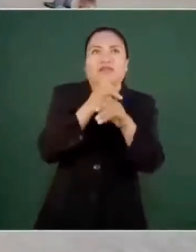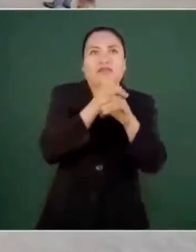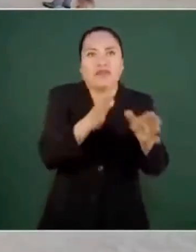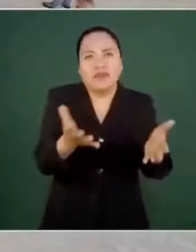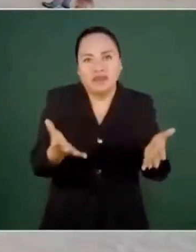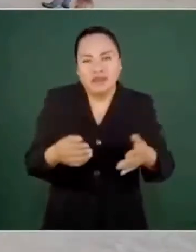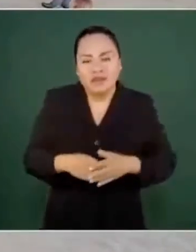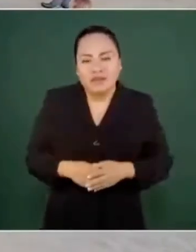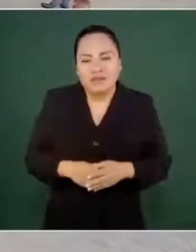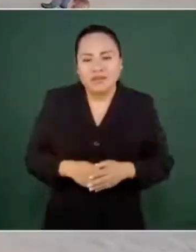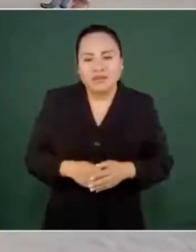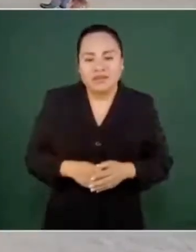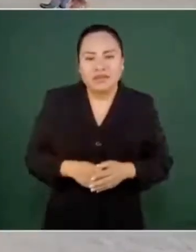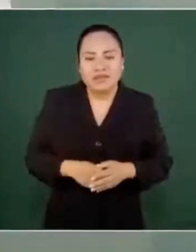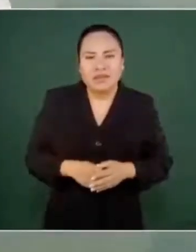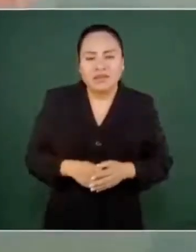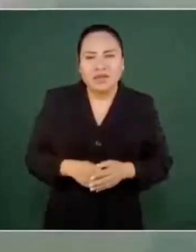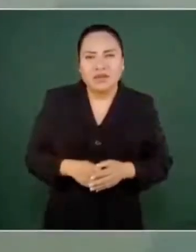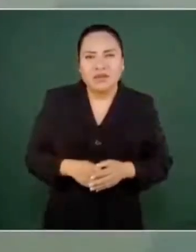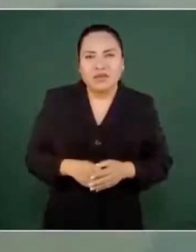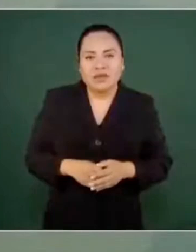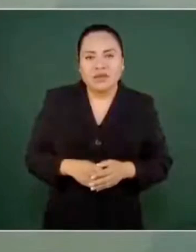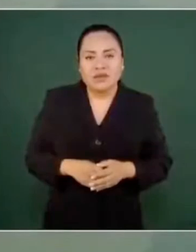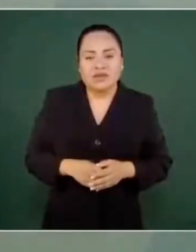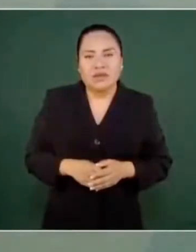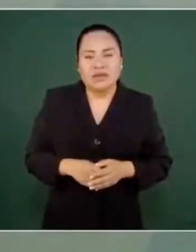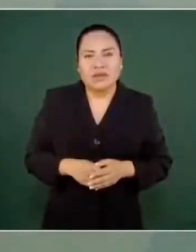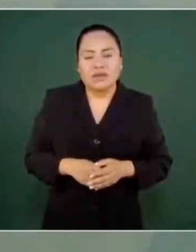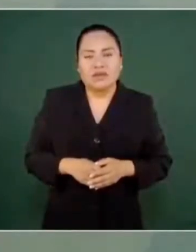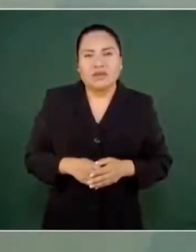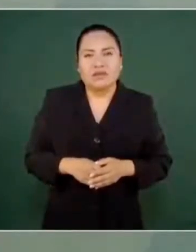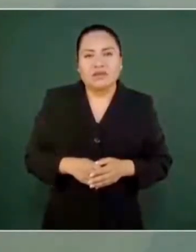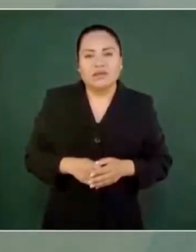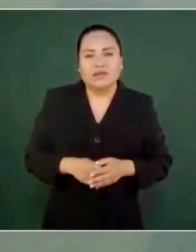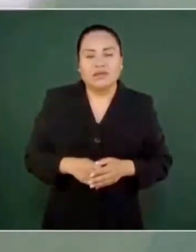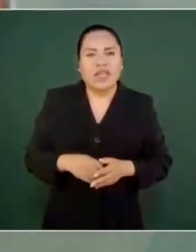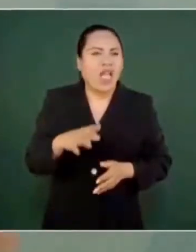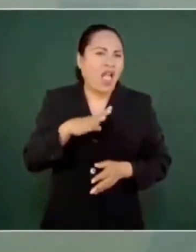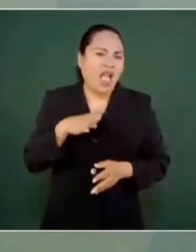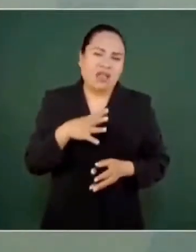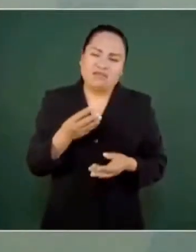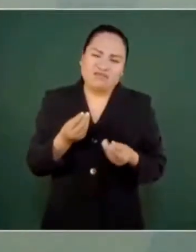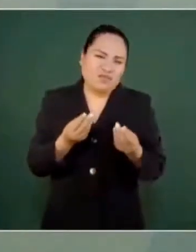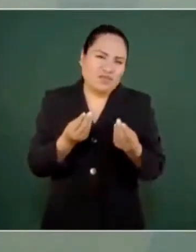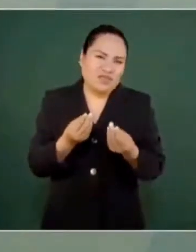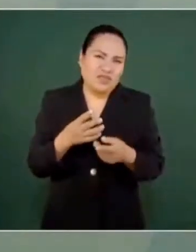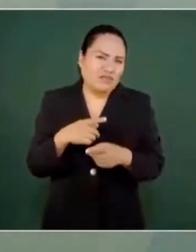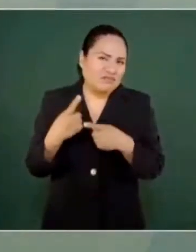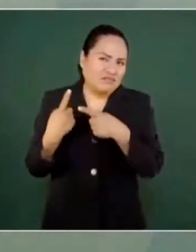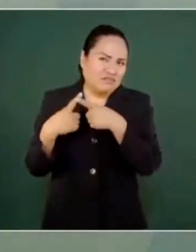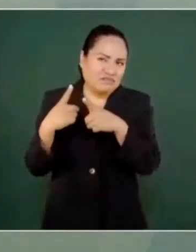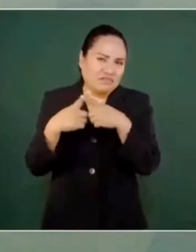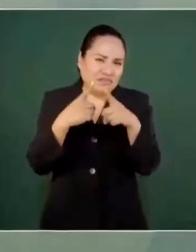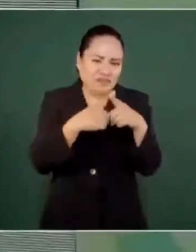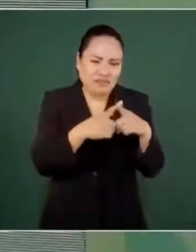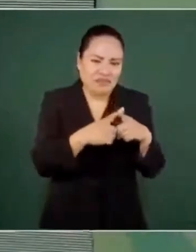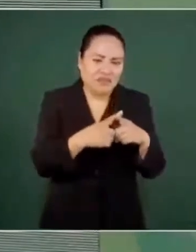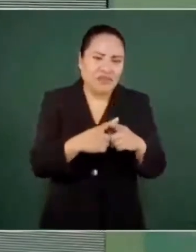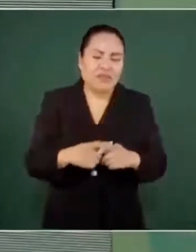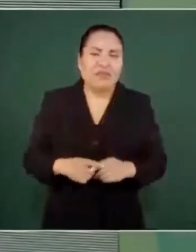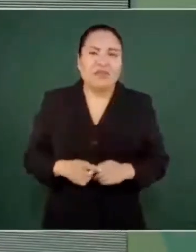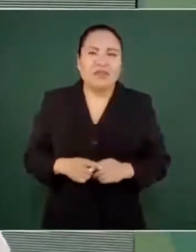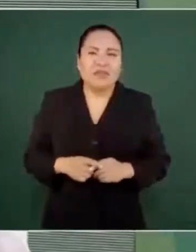Yo les voy… ayer me acordaba, porque hay muchas cosas, ya